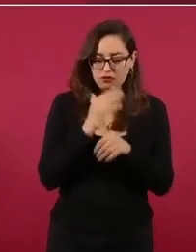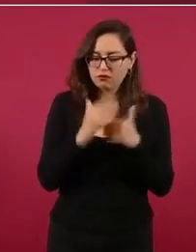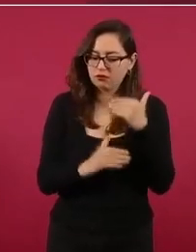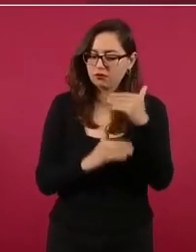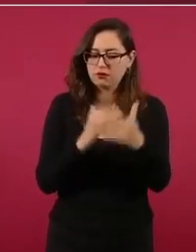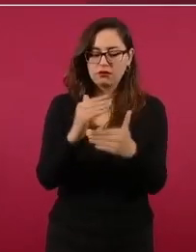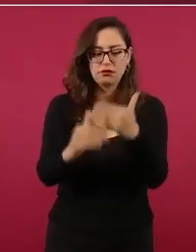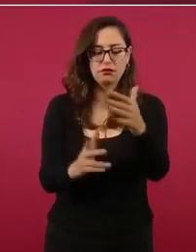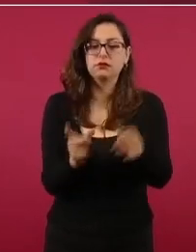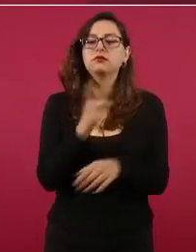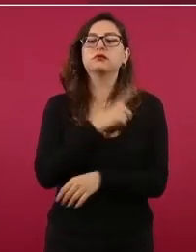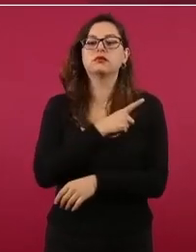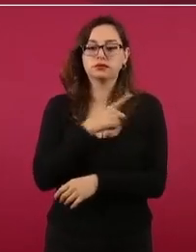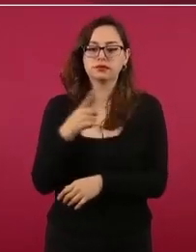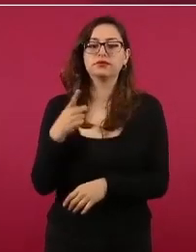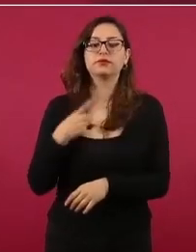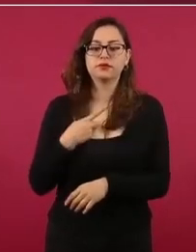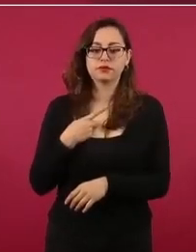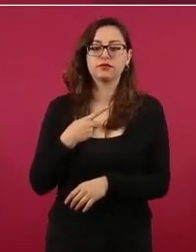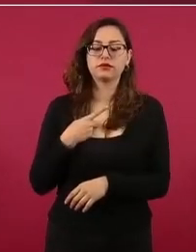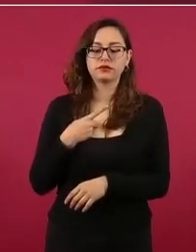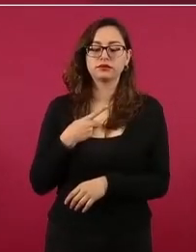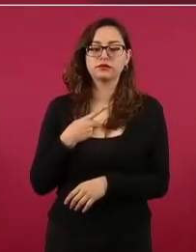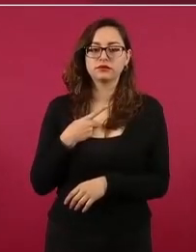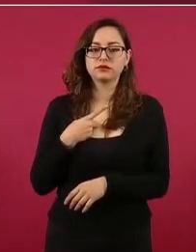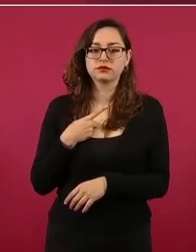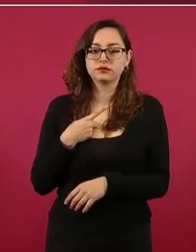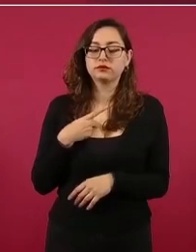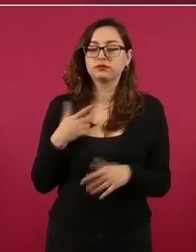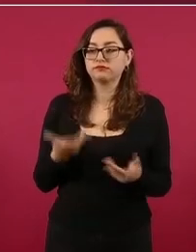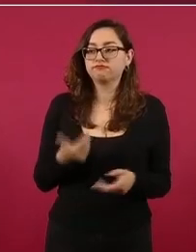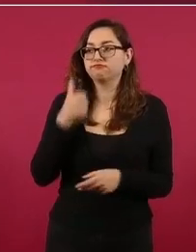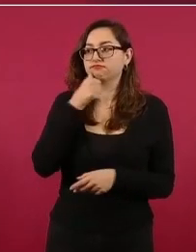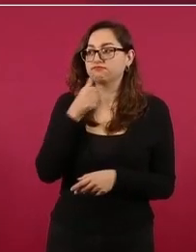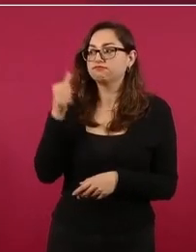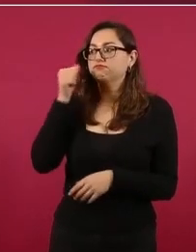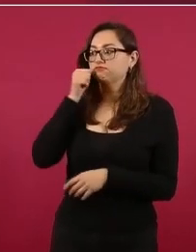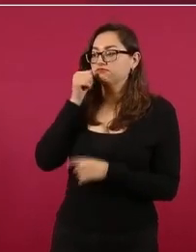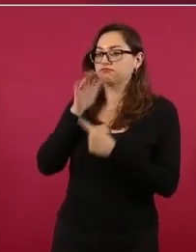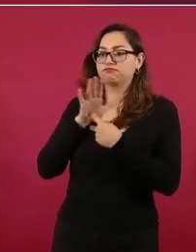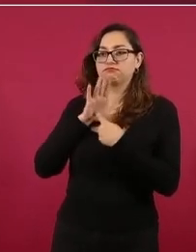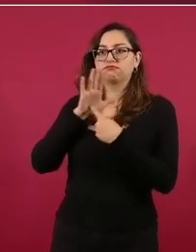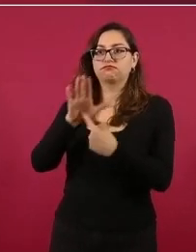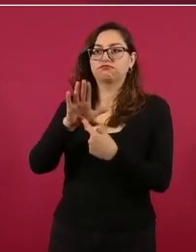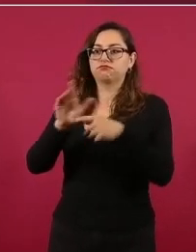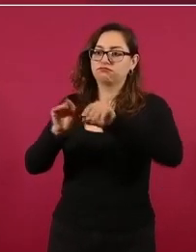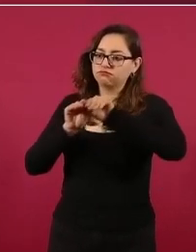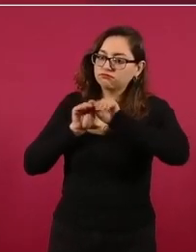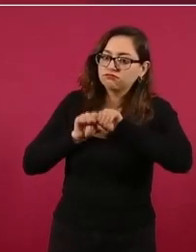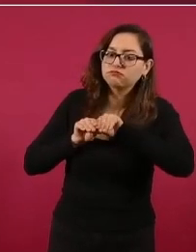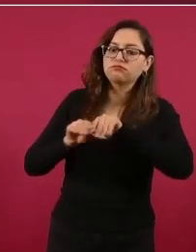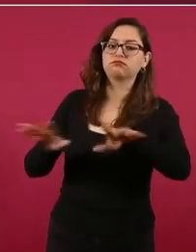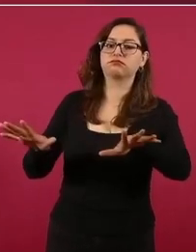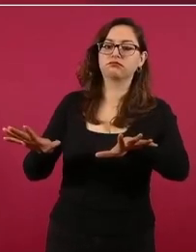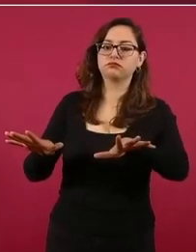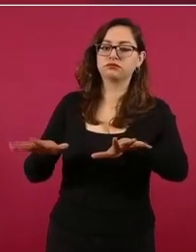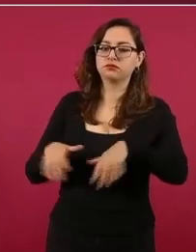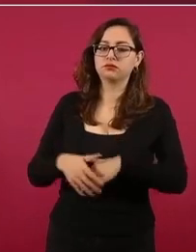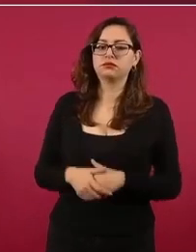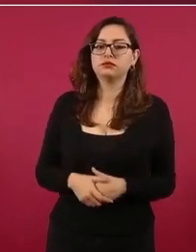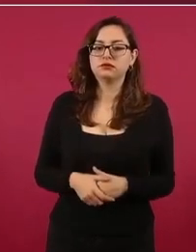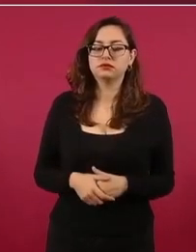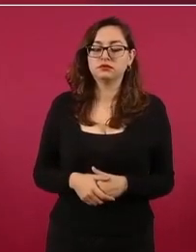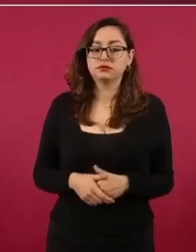supo ayer nosotros nos